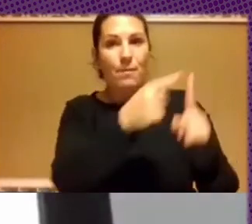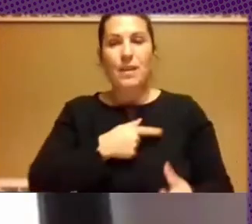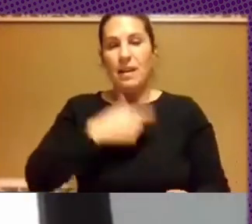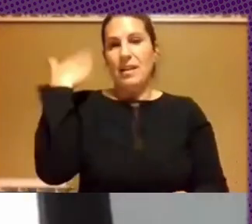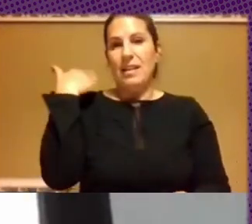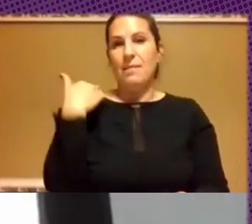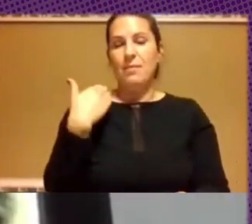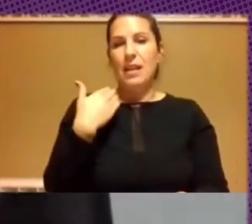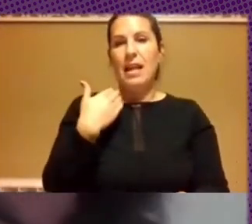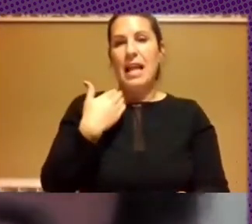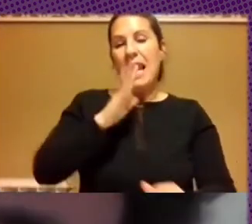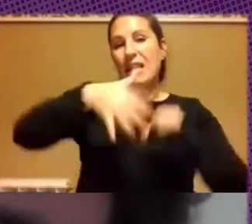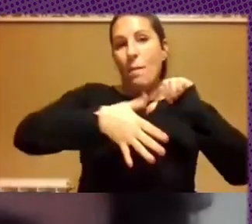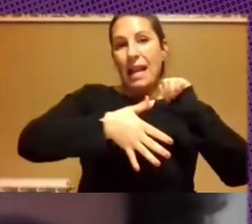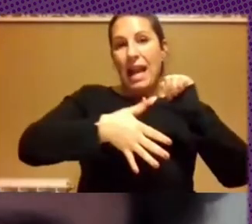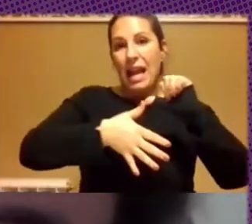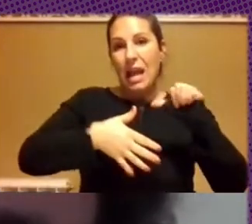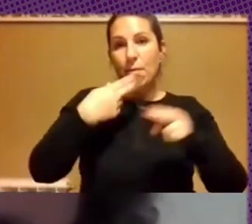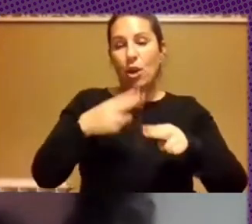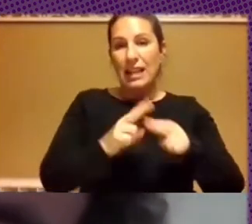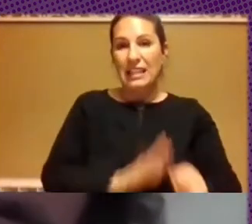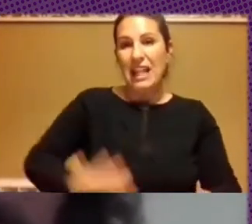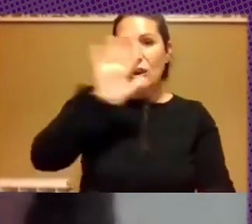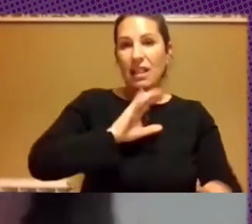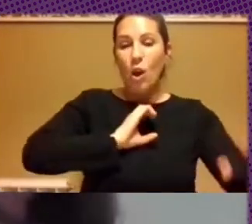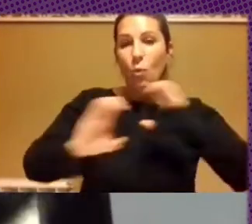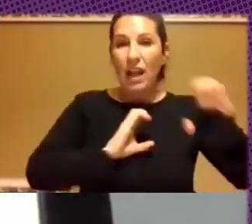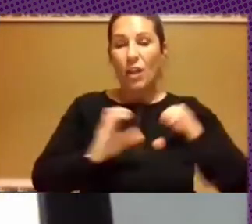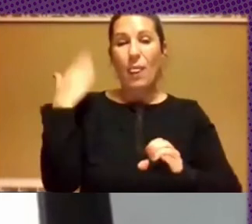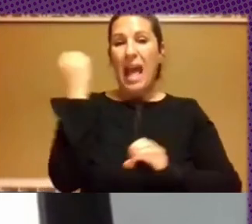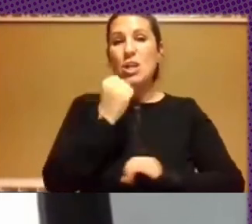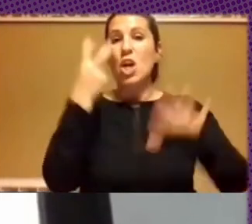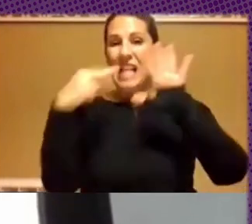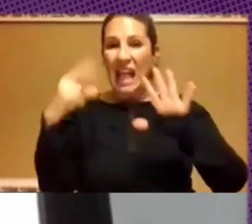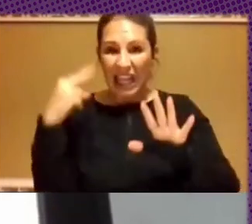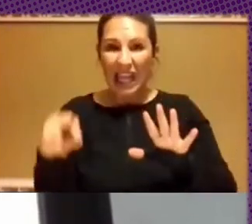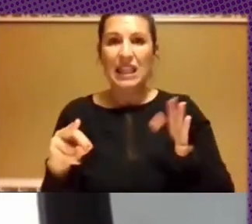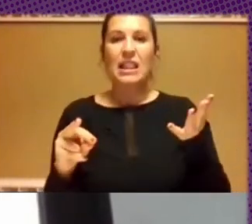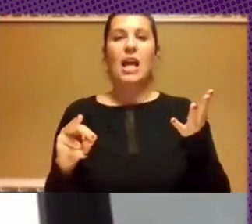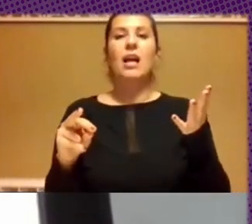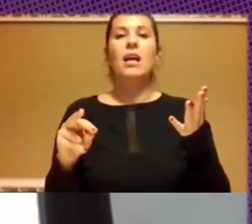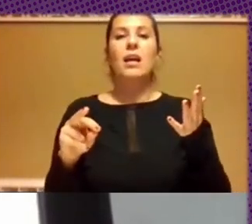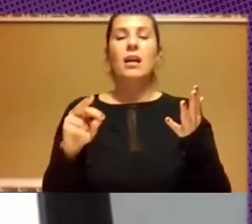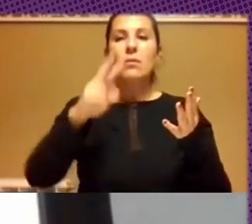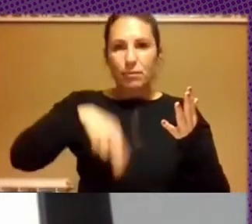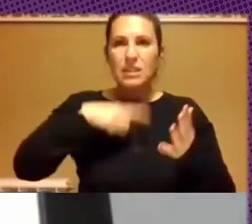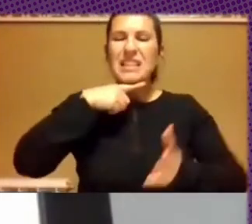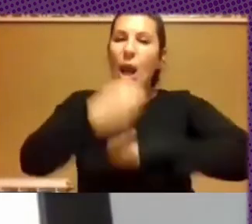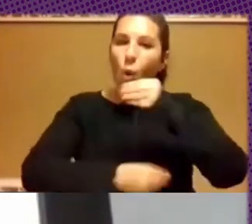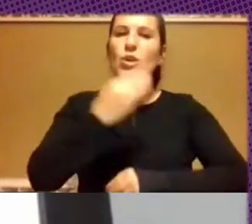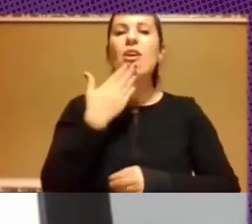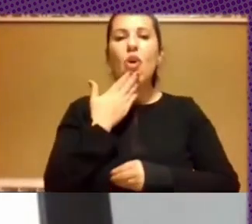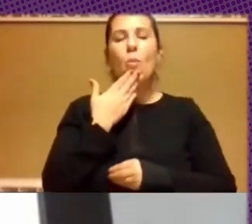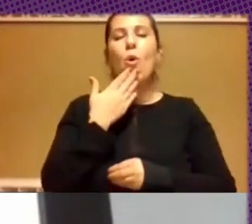América Latina, la Escuela Latinoamericana de las Políticas Nacionales de Comunicación de los 70, y en buena medida se utilizaron como caja